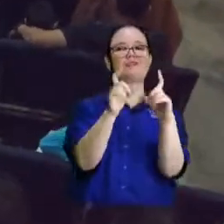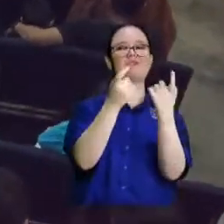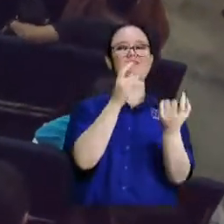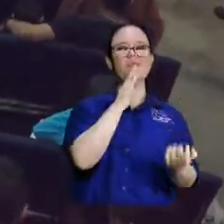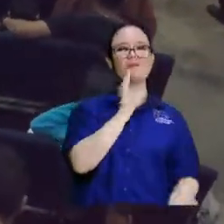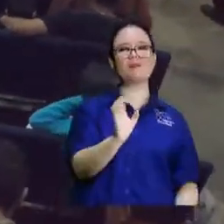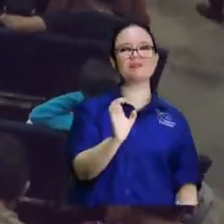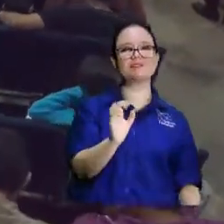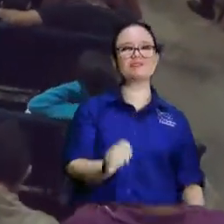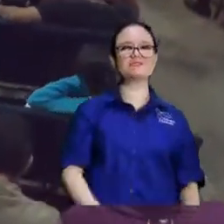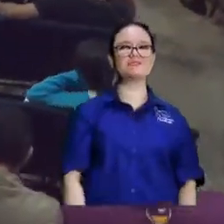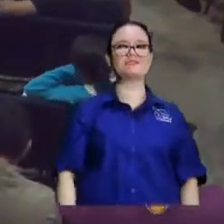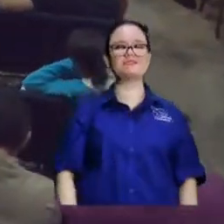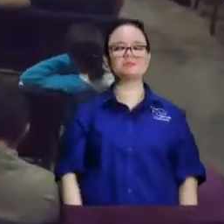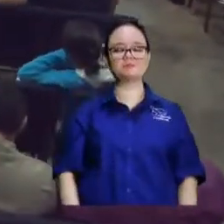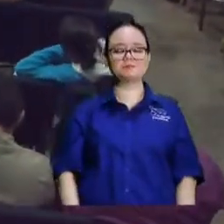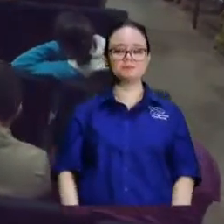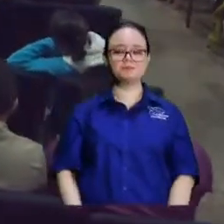¿está aquí todavía o no?